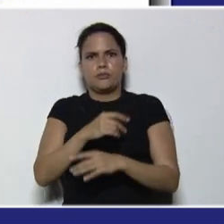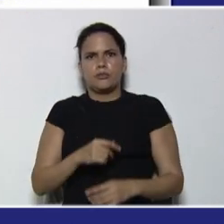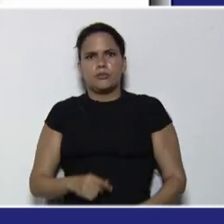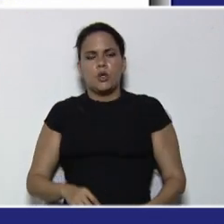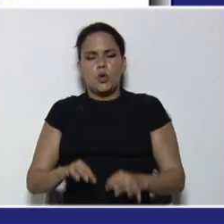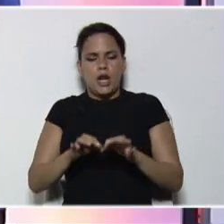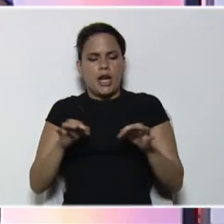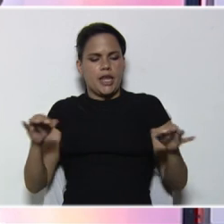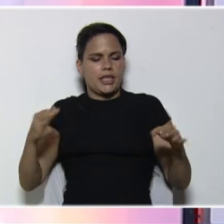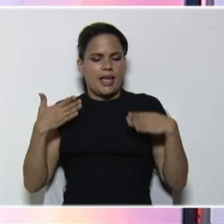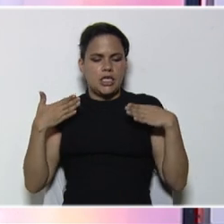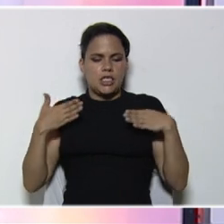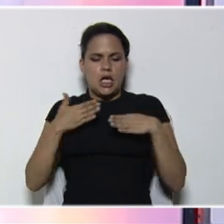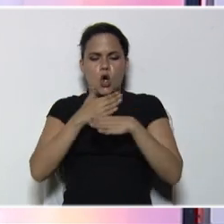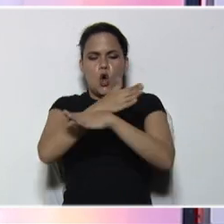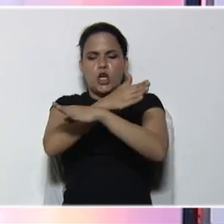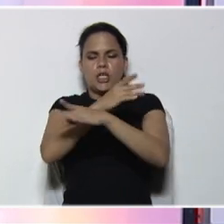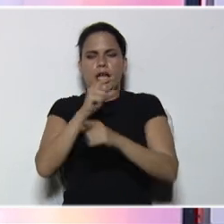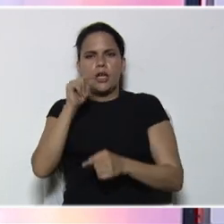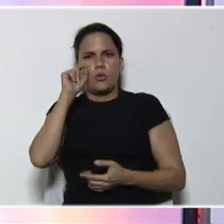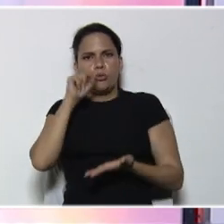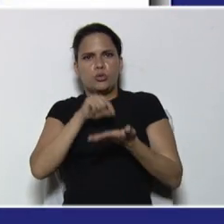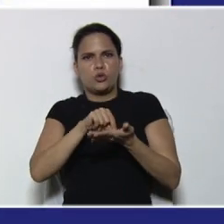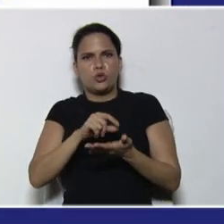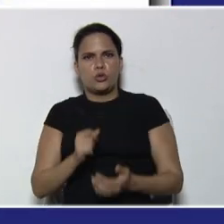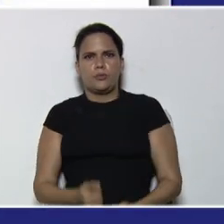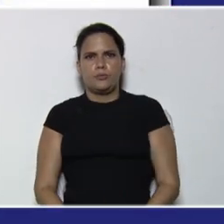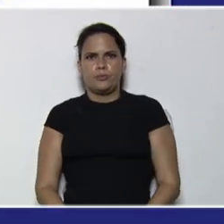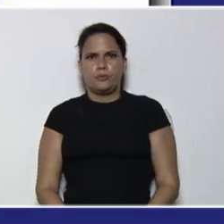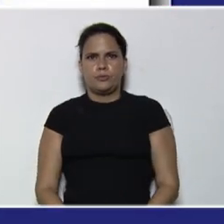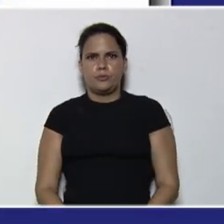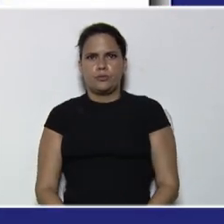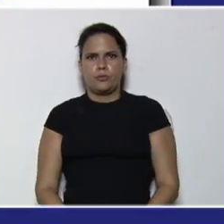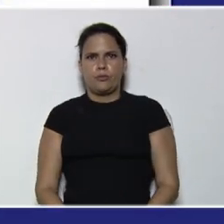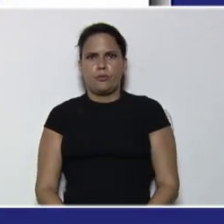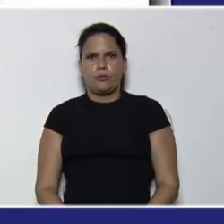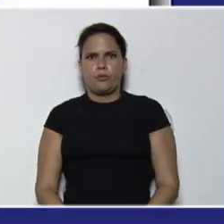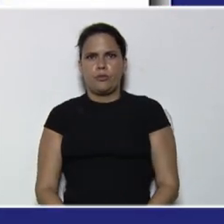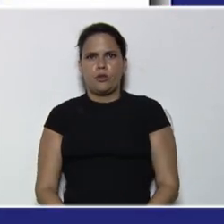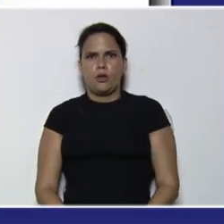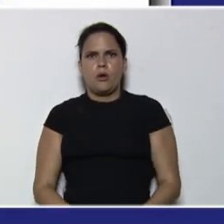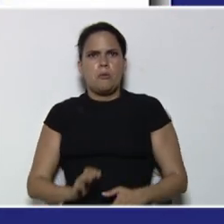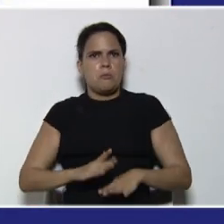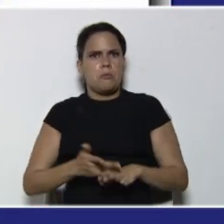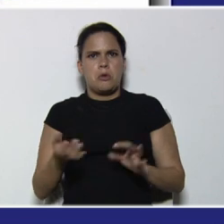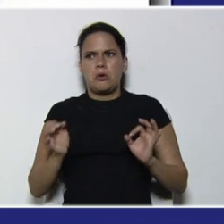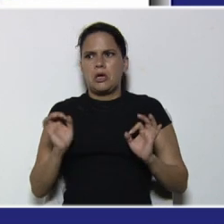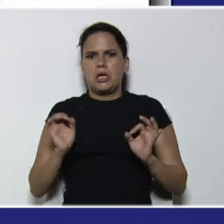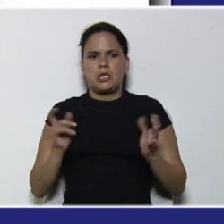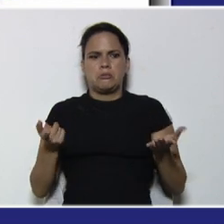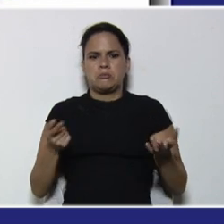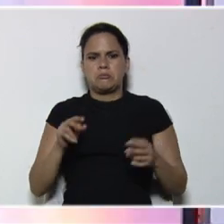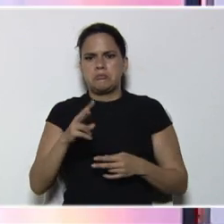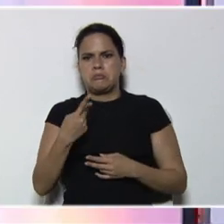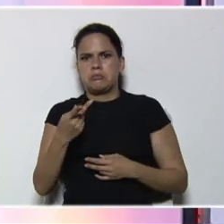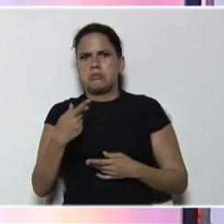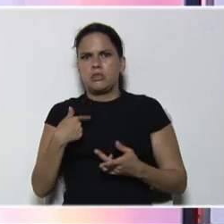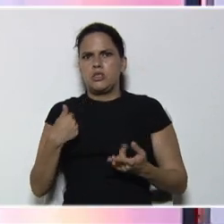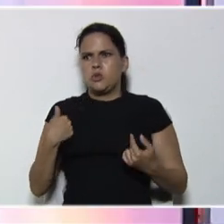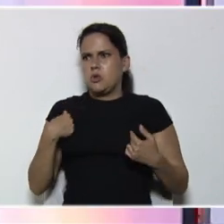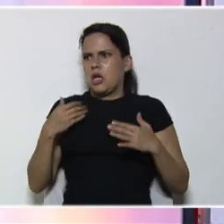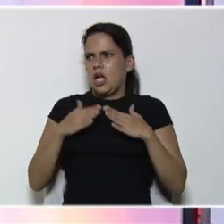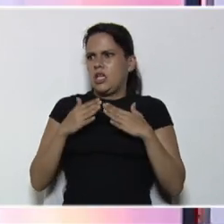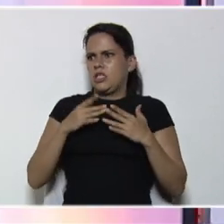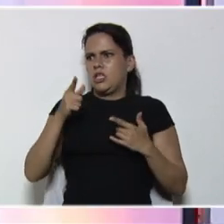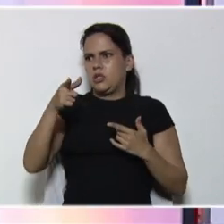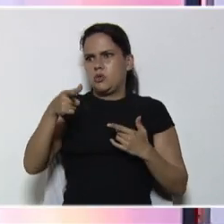secantes, que se cortan, en un punto, porque se cortan, porque ya ninguno, los dos, ni ustedes allá en casa, ni yo acá en el estudio,